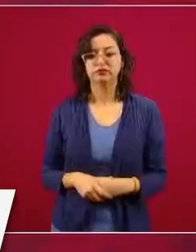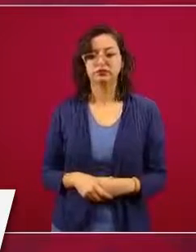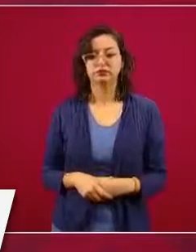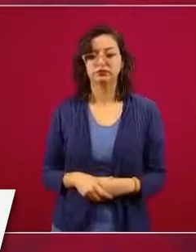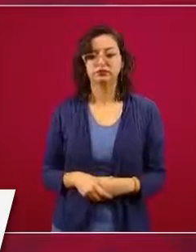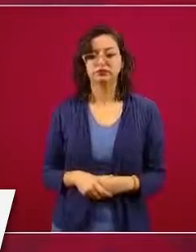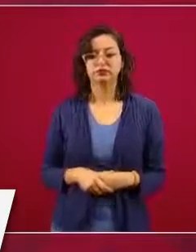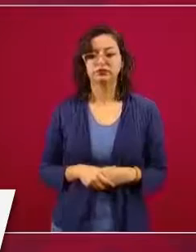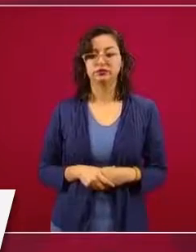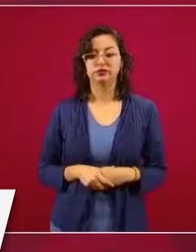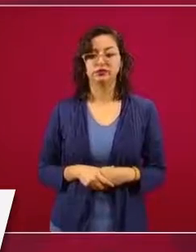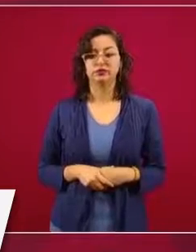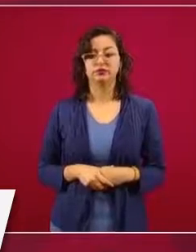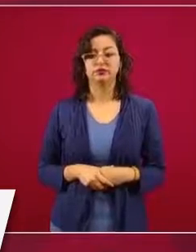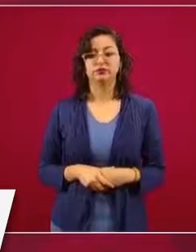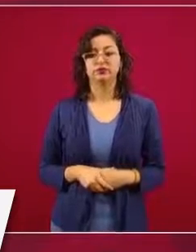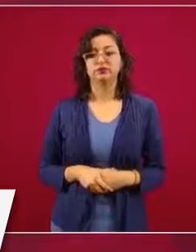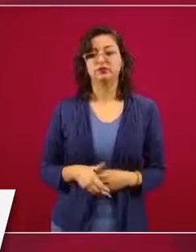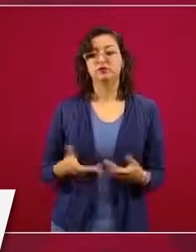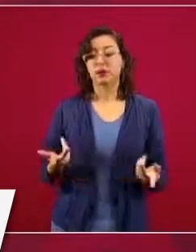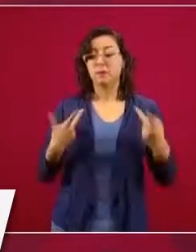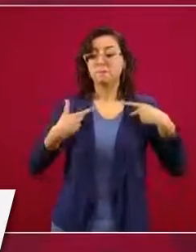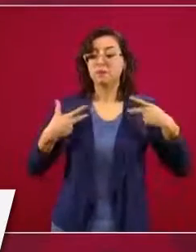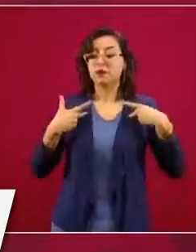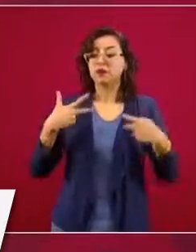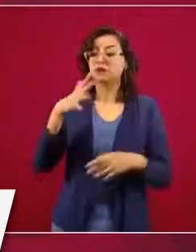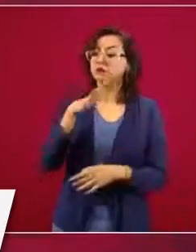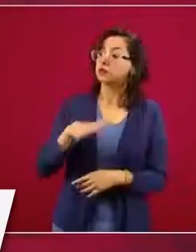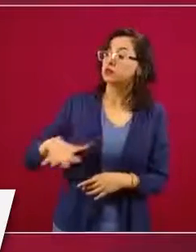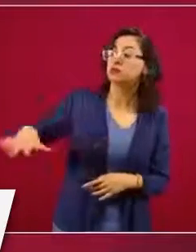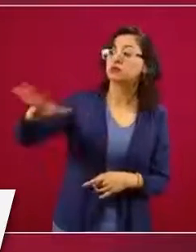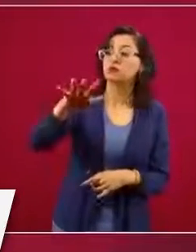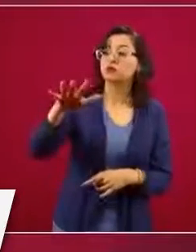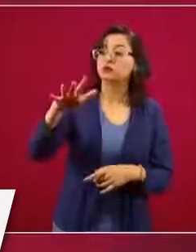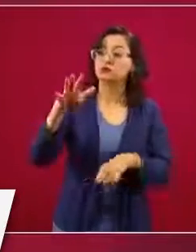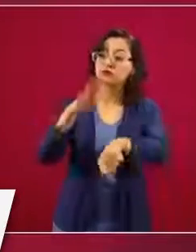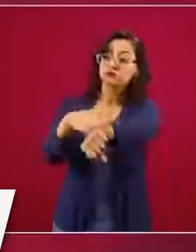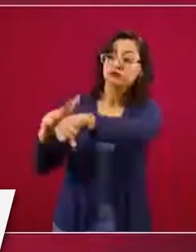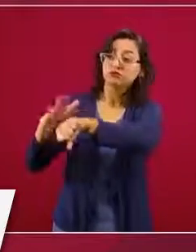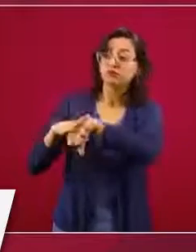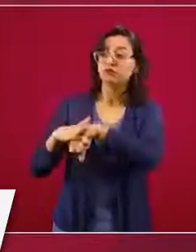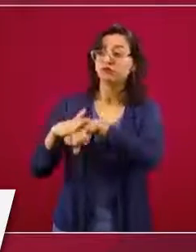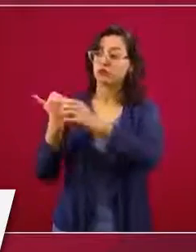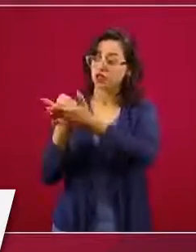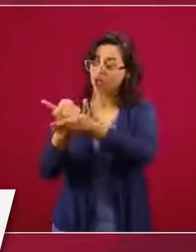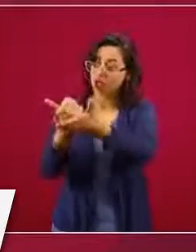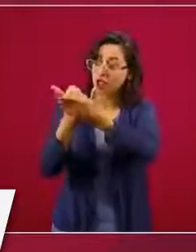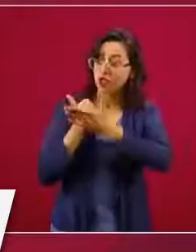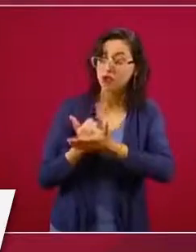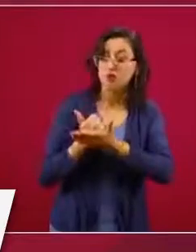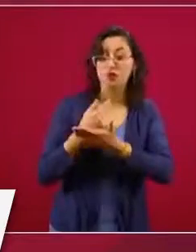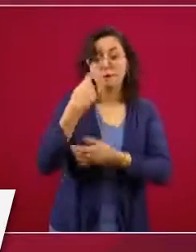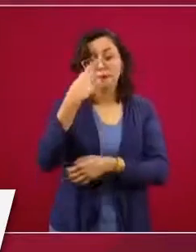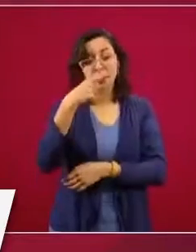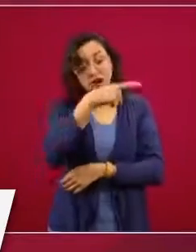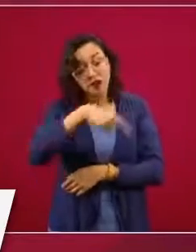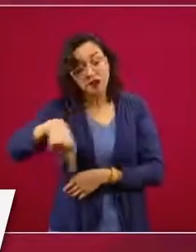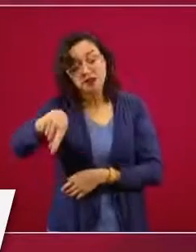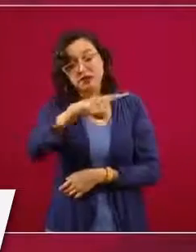a toda la población a seguirnos, ayudarnos, a ayudar a proteger